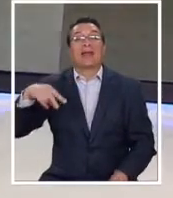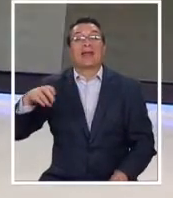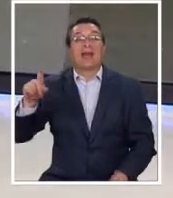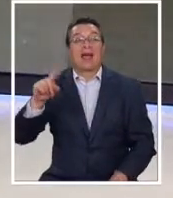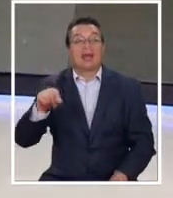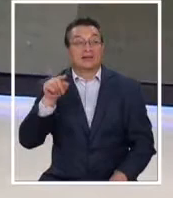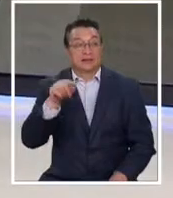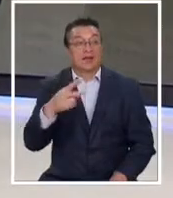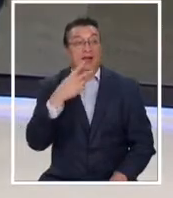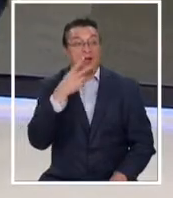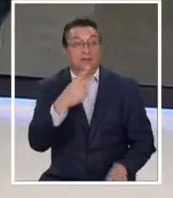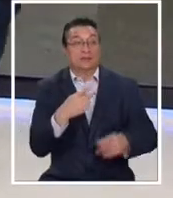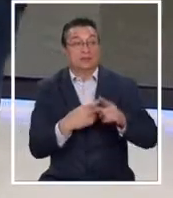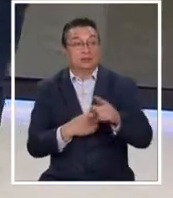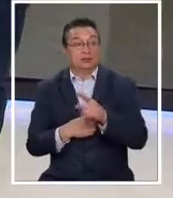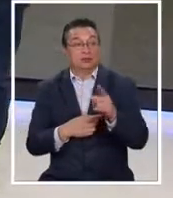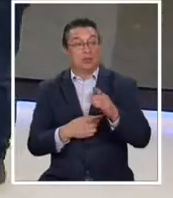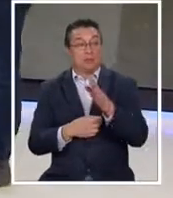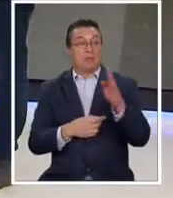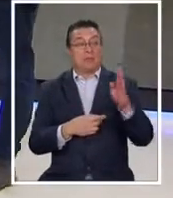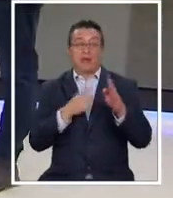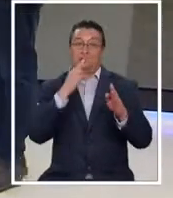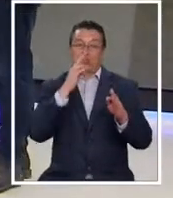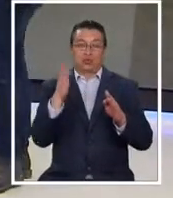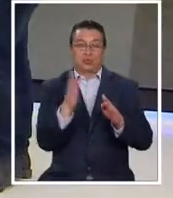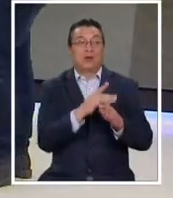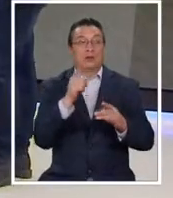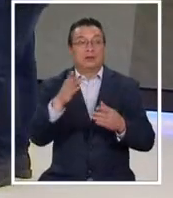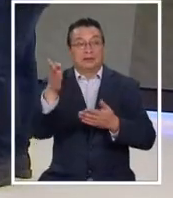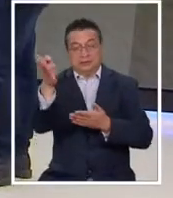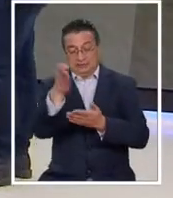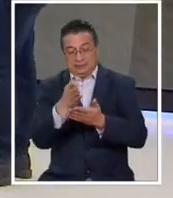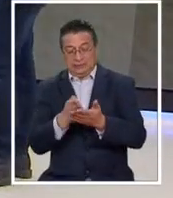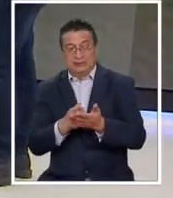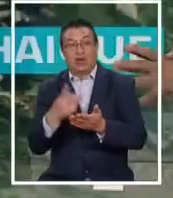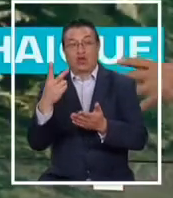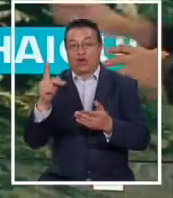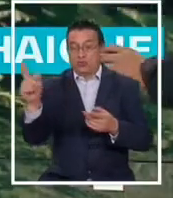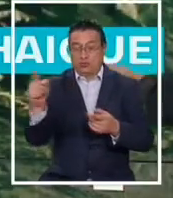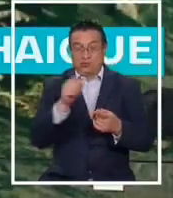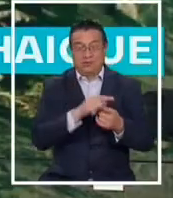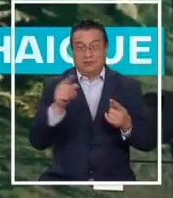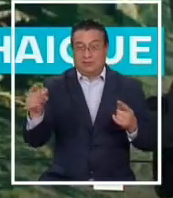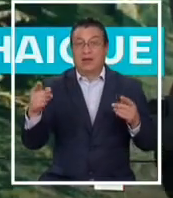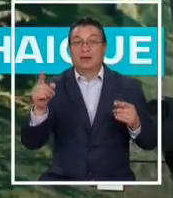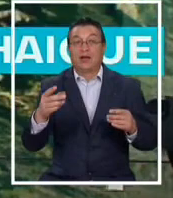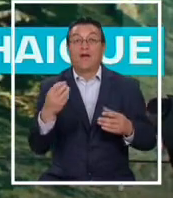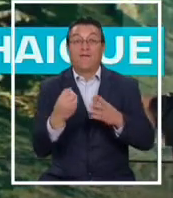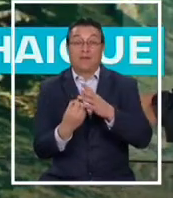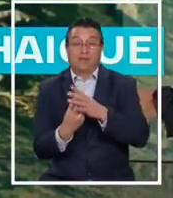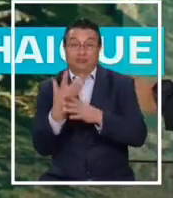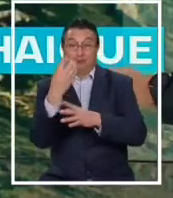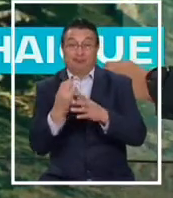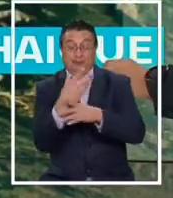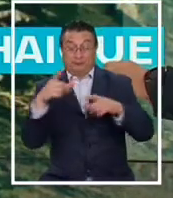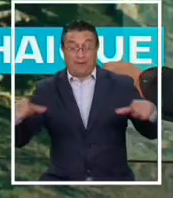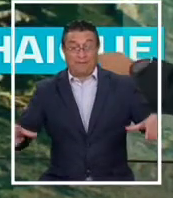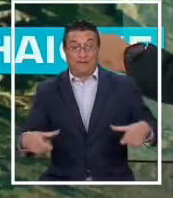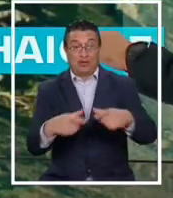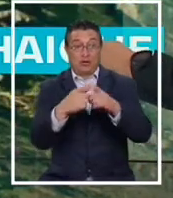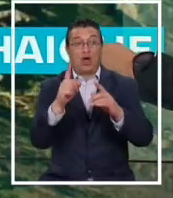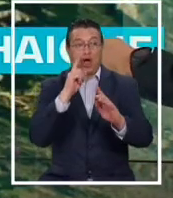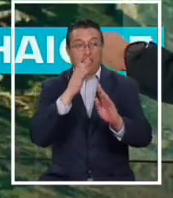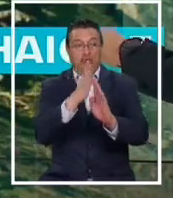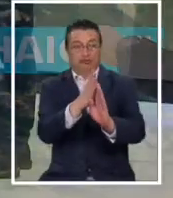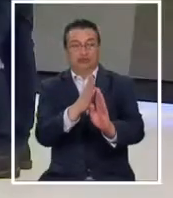Iván, en el Istmo de Ofki, pero sigue un poquito más al sur. O sea, esa es la falla, conecta los dos puntos. Claro, y gran parte de los volcanes están alineados en esta zona